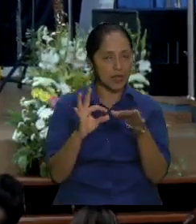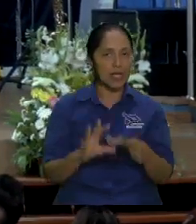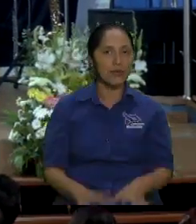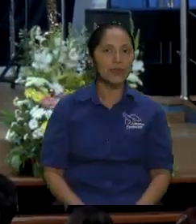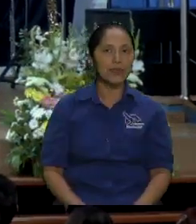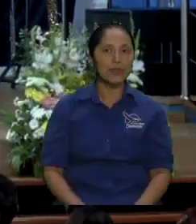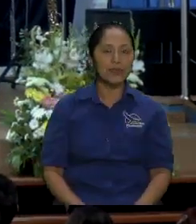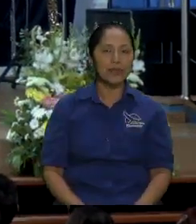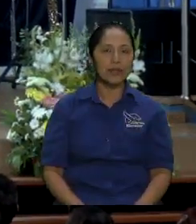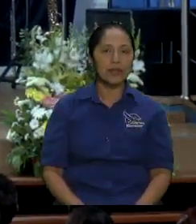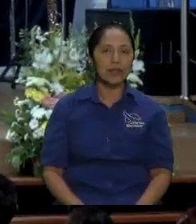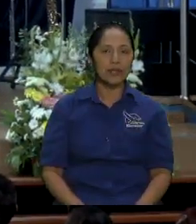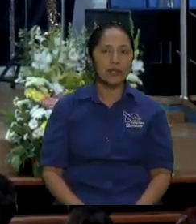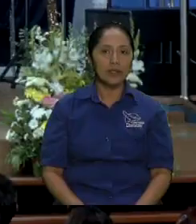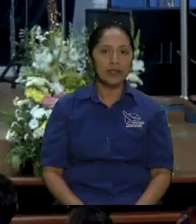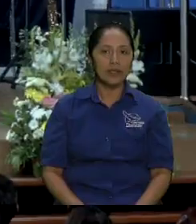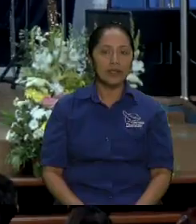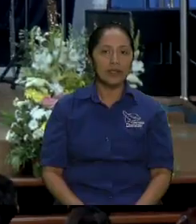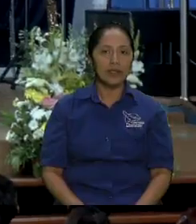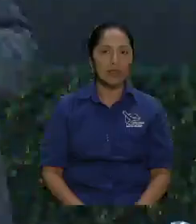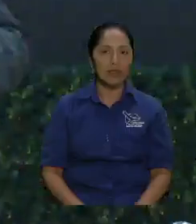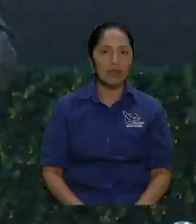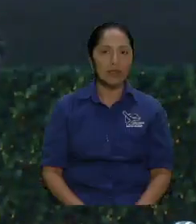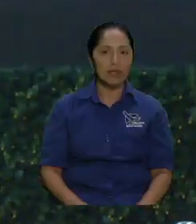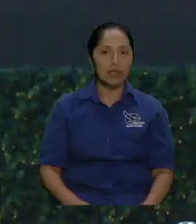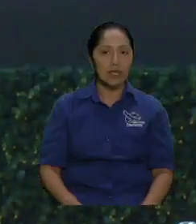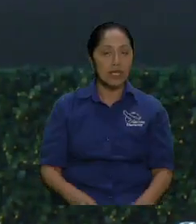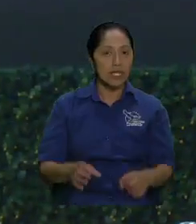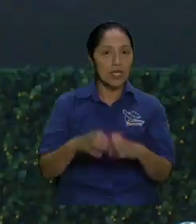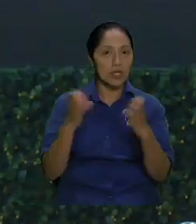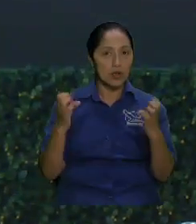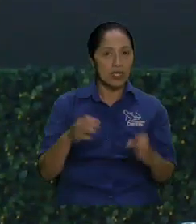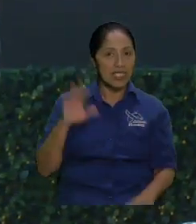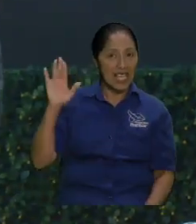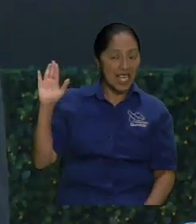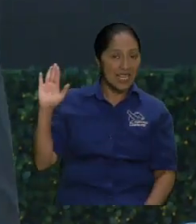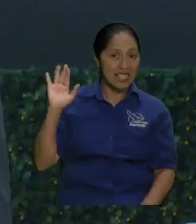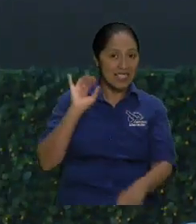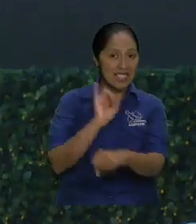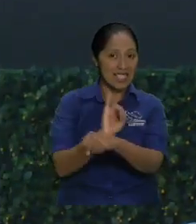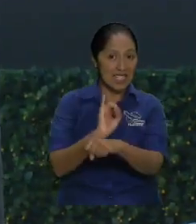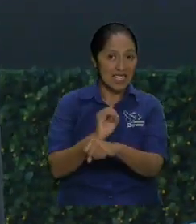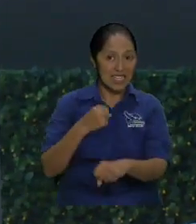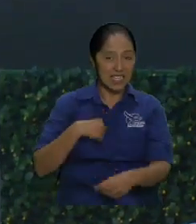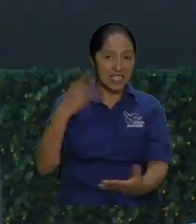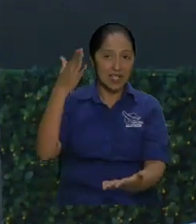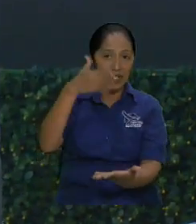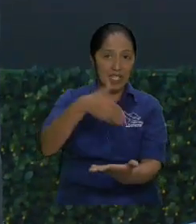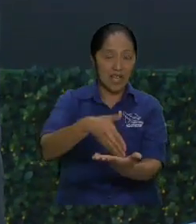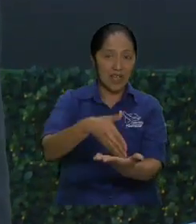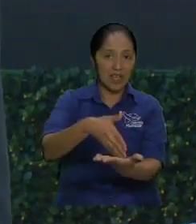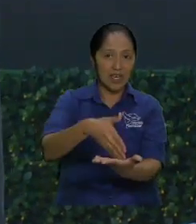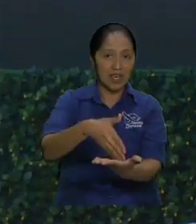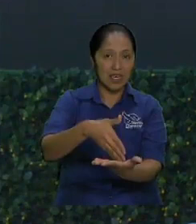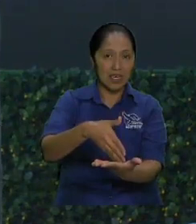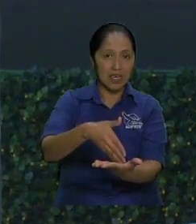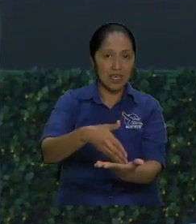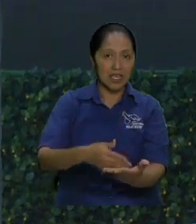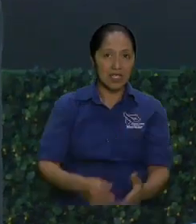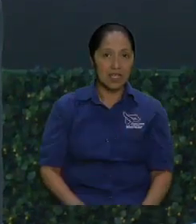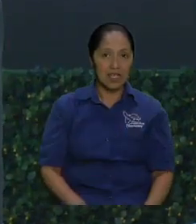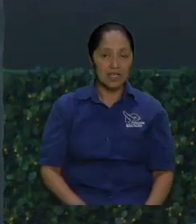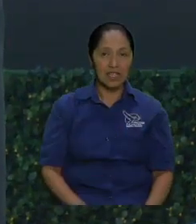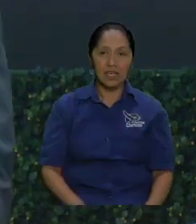entonces había hambre a veces era muy muy cerrada la cosa hermano muy cerrada